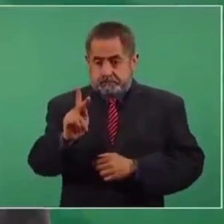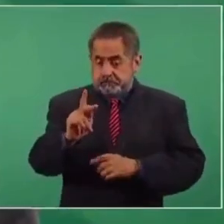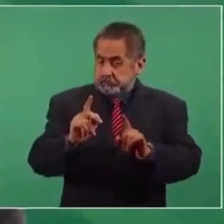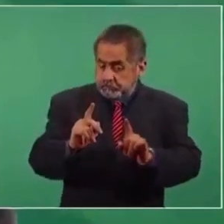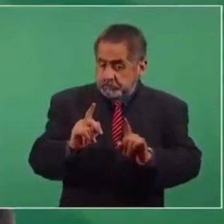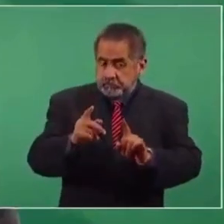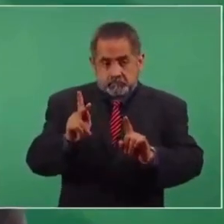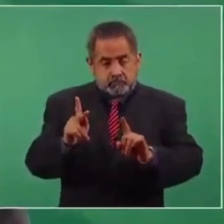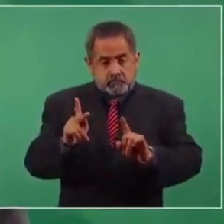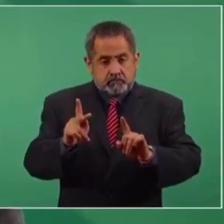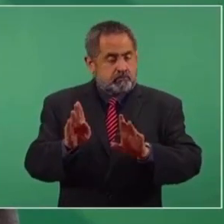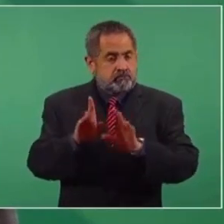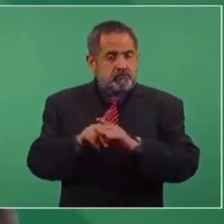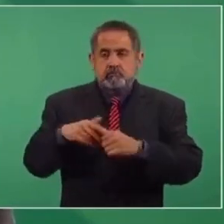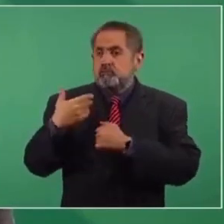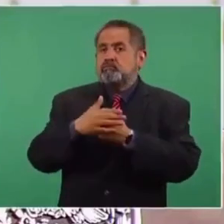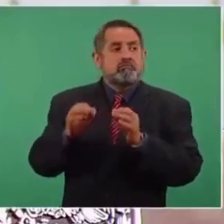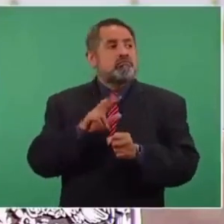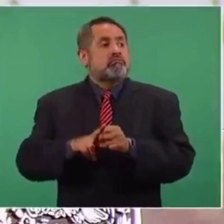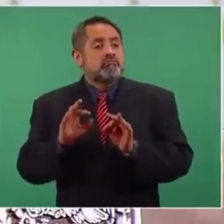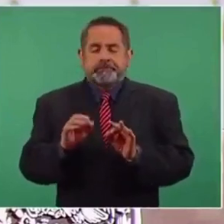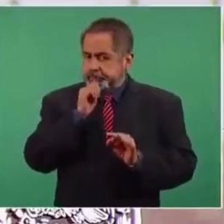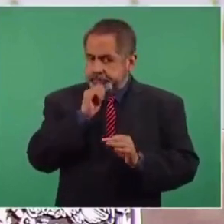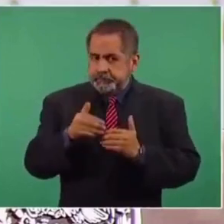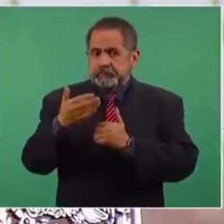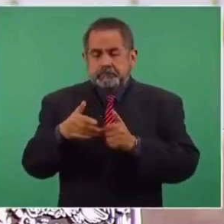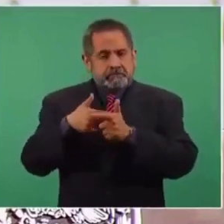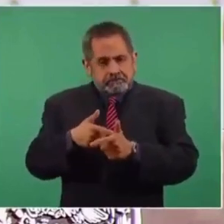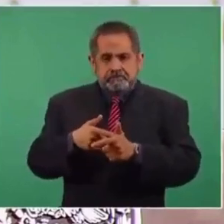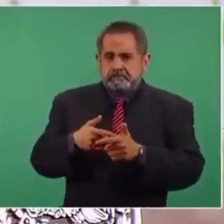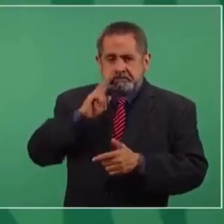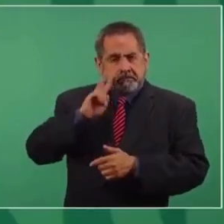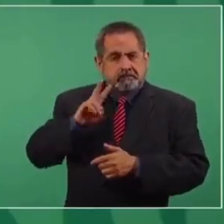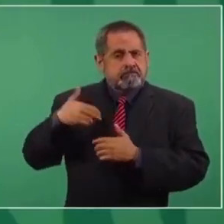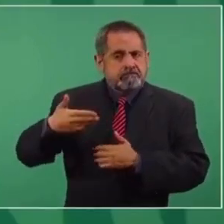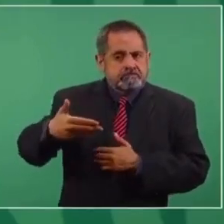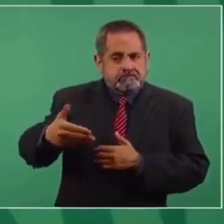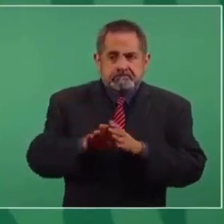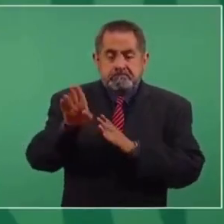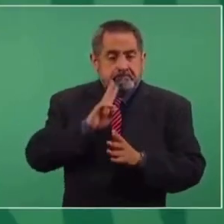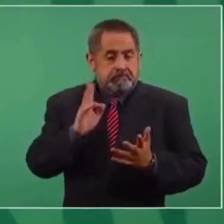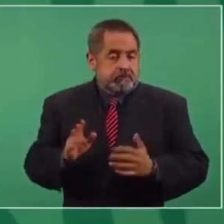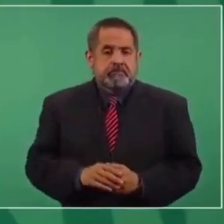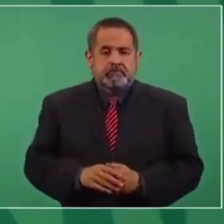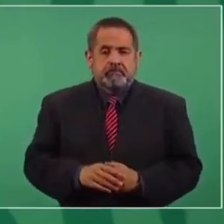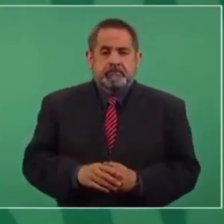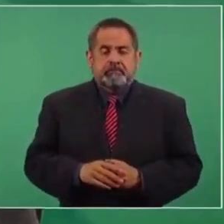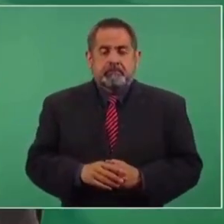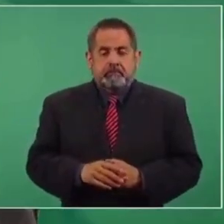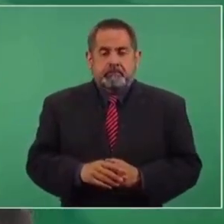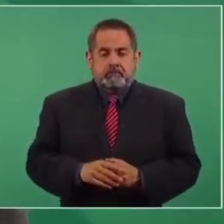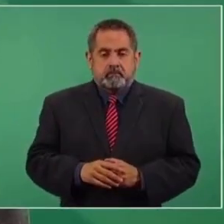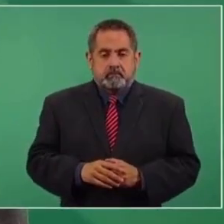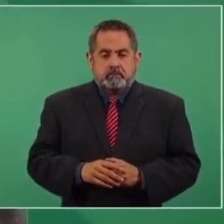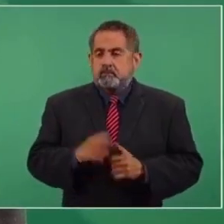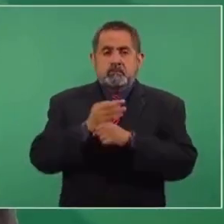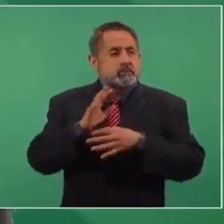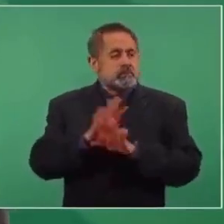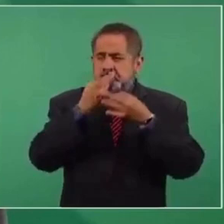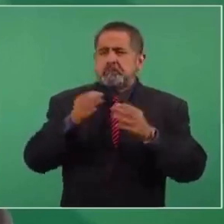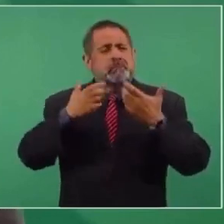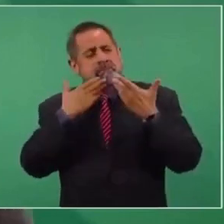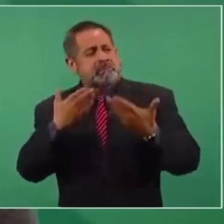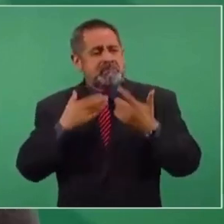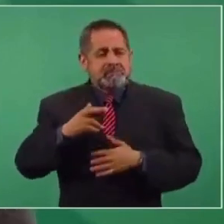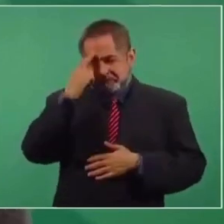vamos a llegar a la normalidad y vamos a seguir pendientes, no vamos a echar las campanas al vuelo,